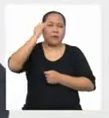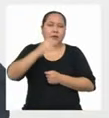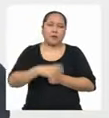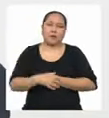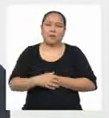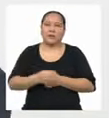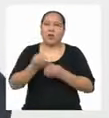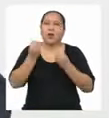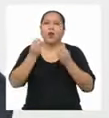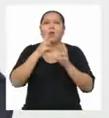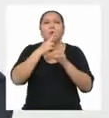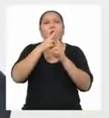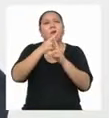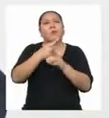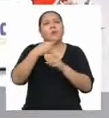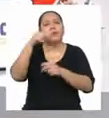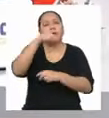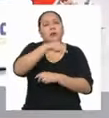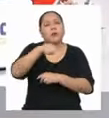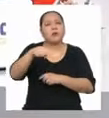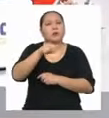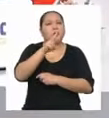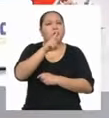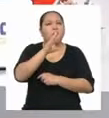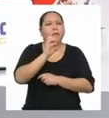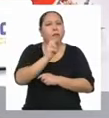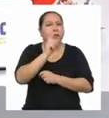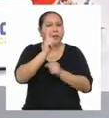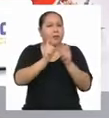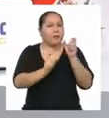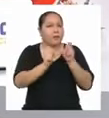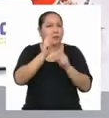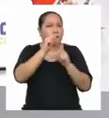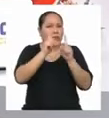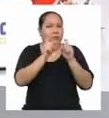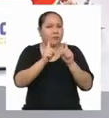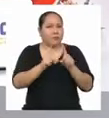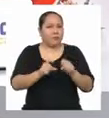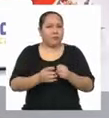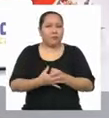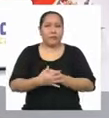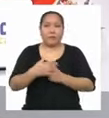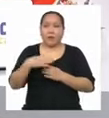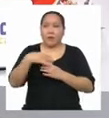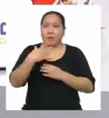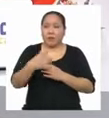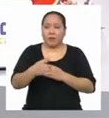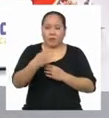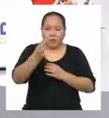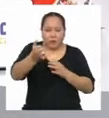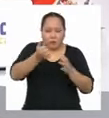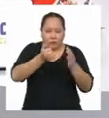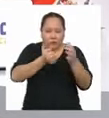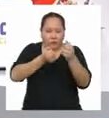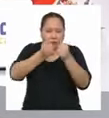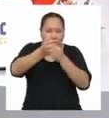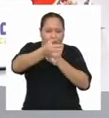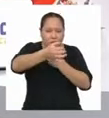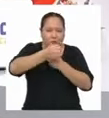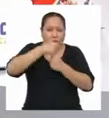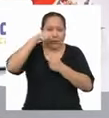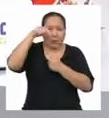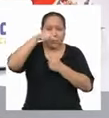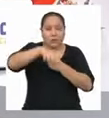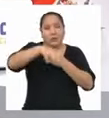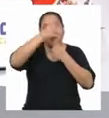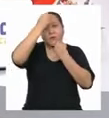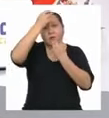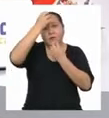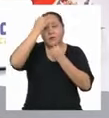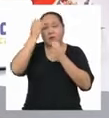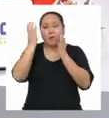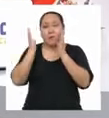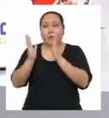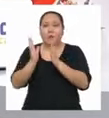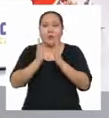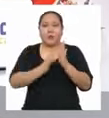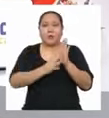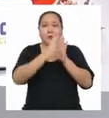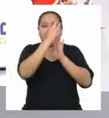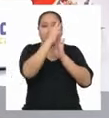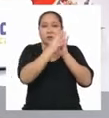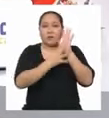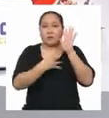respondieron Los 20 encuestados? Después de haber recolectado Los 20 datos De la muestra Elaboramos nuestra